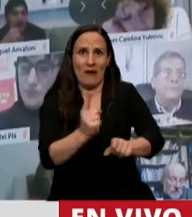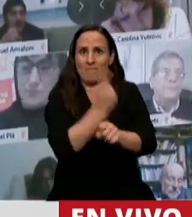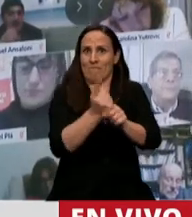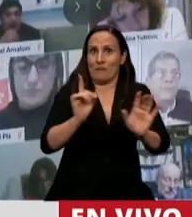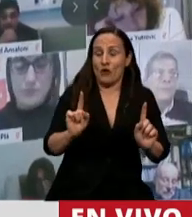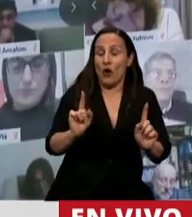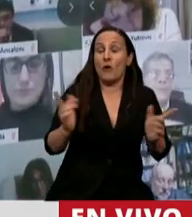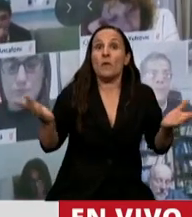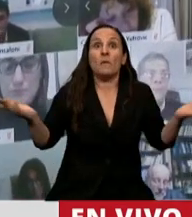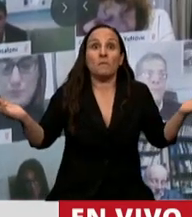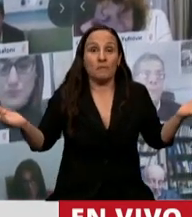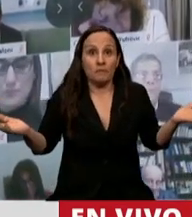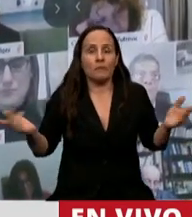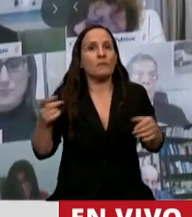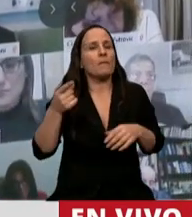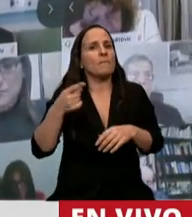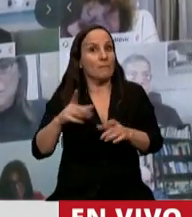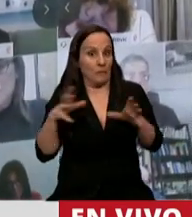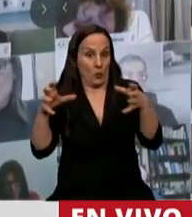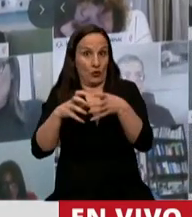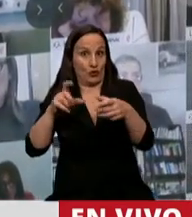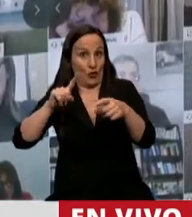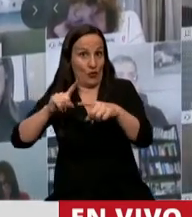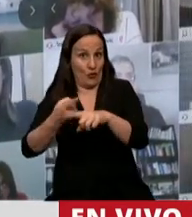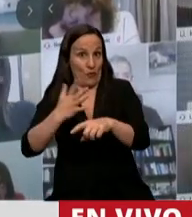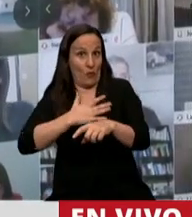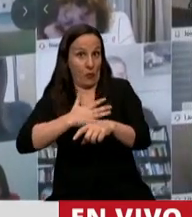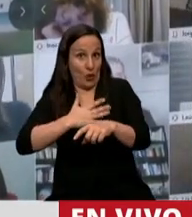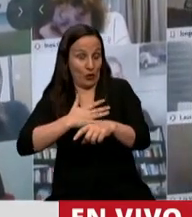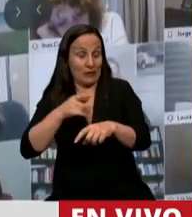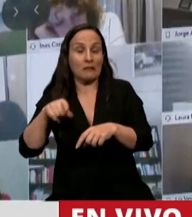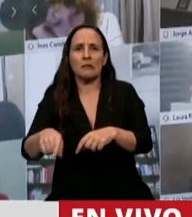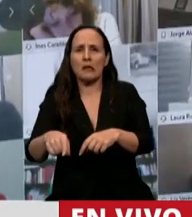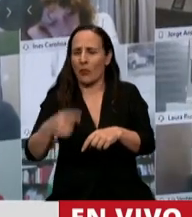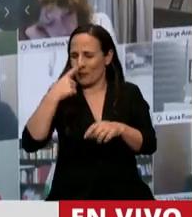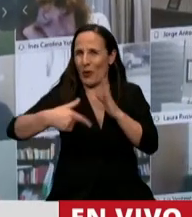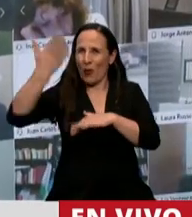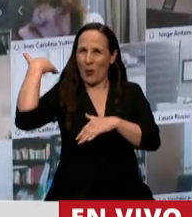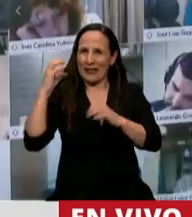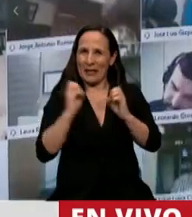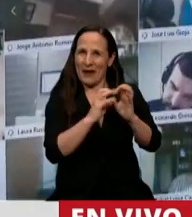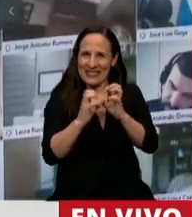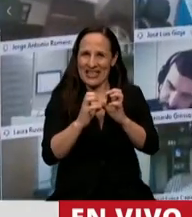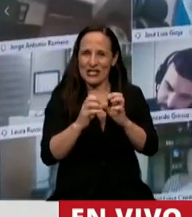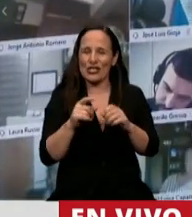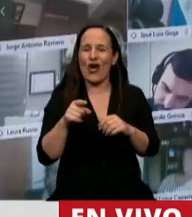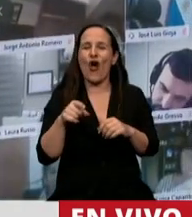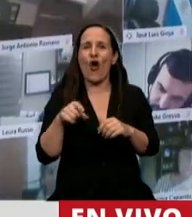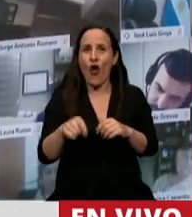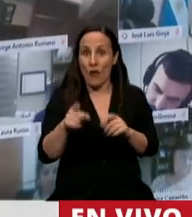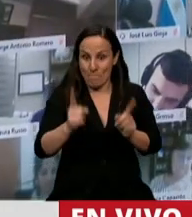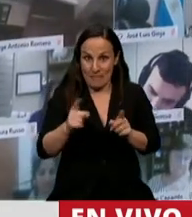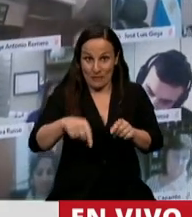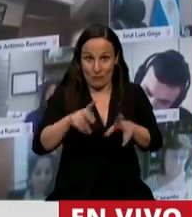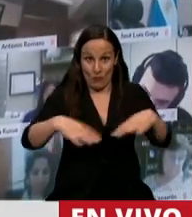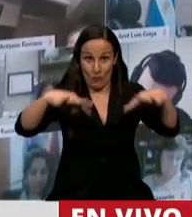Es que fue nuestro bloque de Juntos por el Cambio que la última sesión que se realizó en